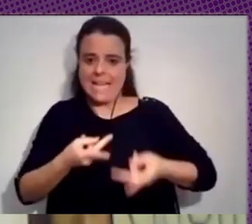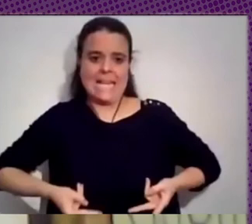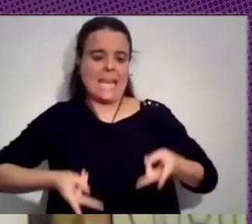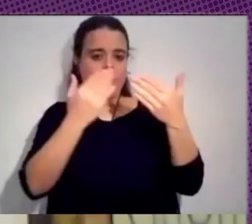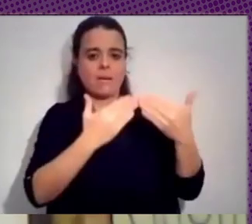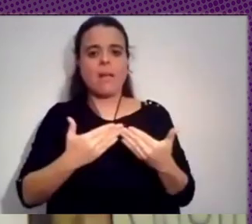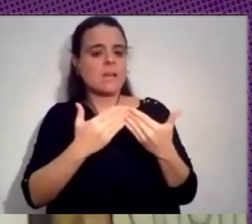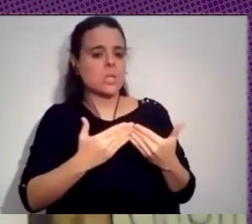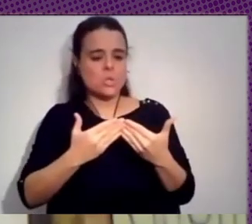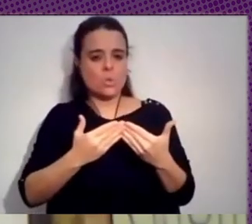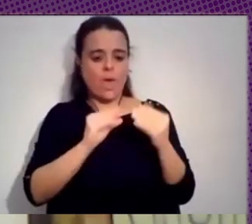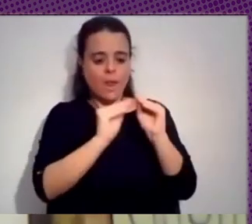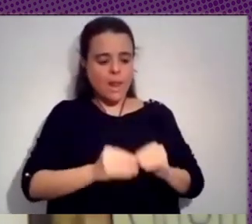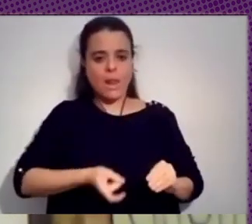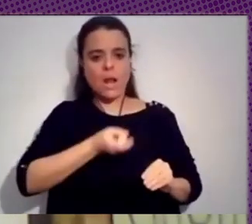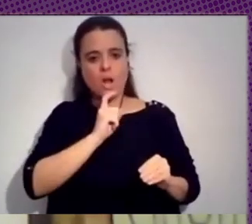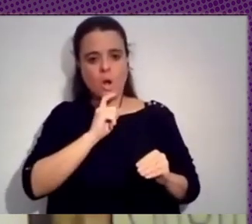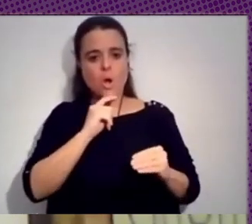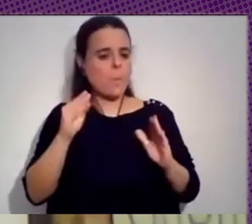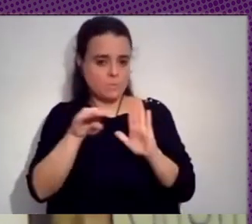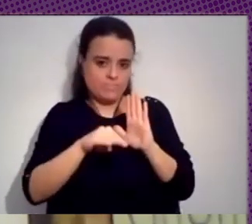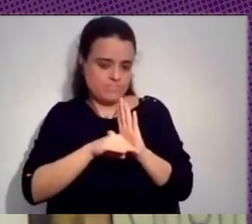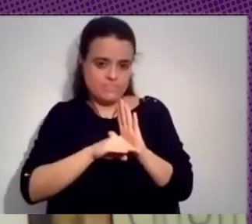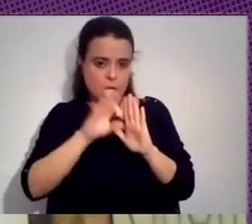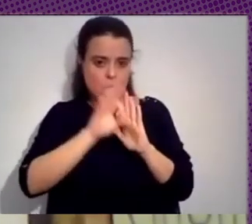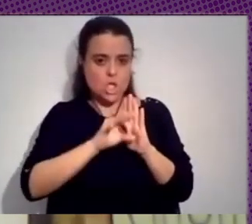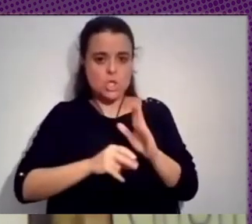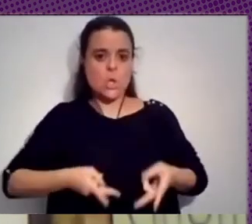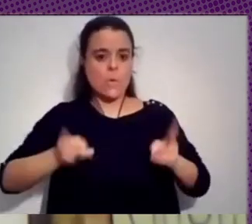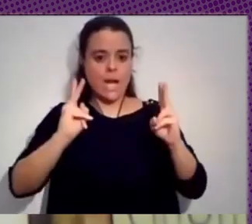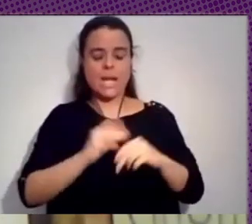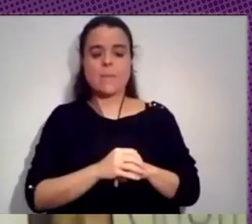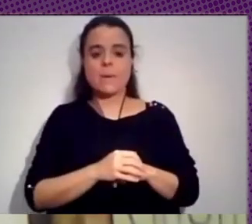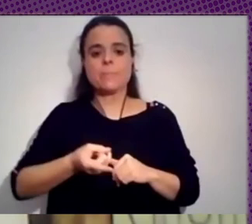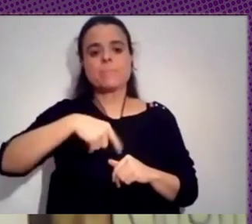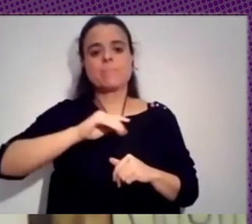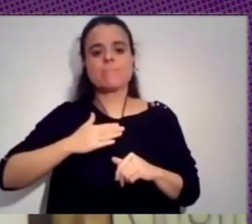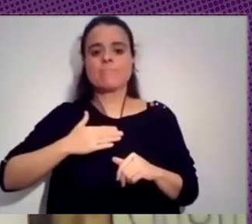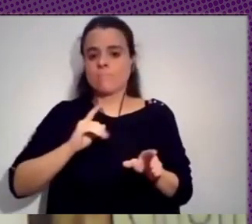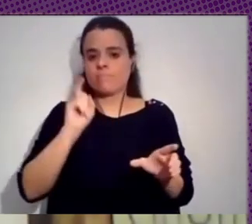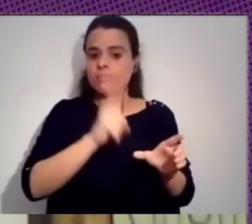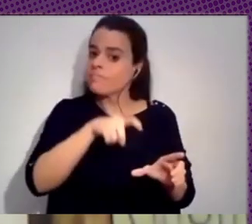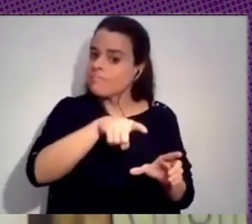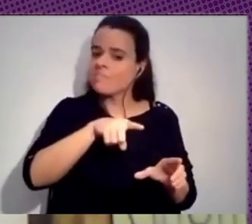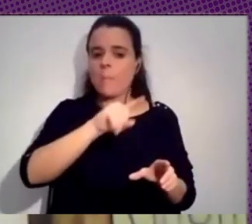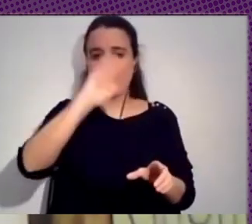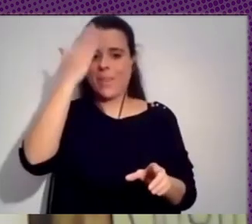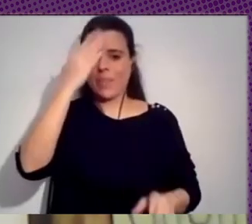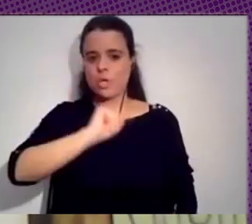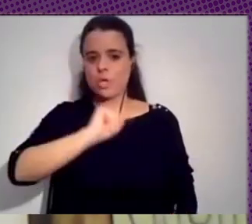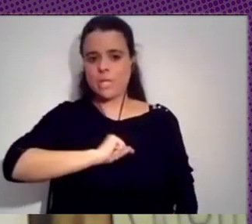definiciones de software libre así que nosotros en Vía Libre siempre adscribimos a esta cuestión de principios éticos del software libre que entendemos